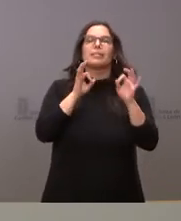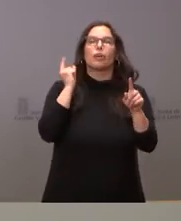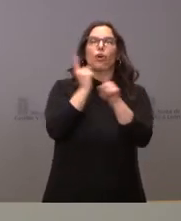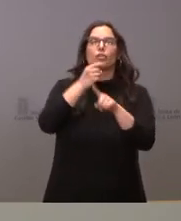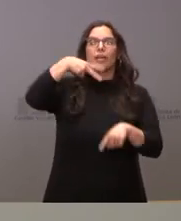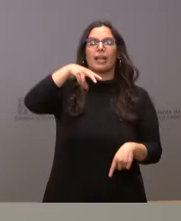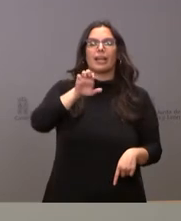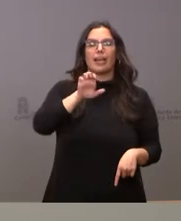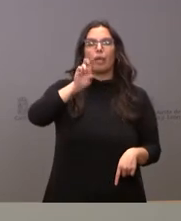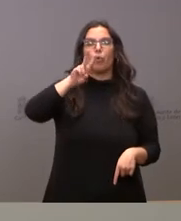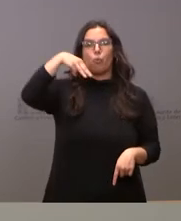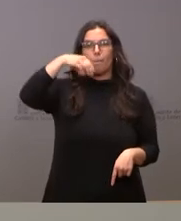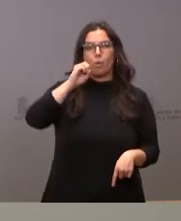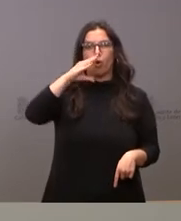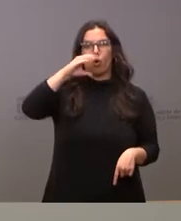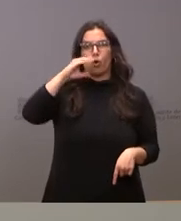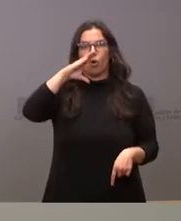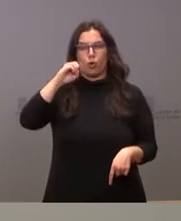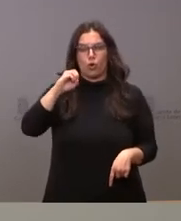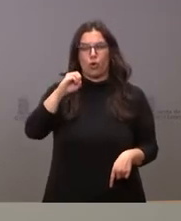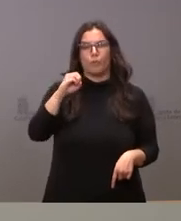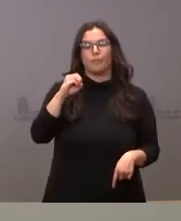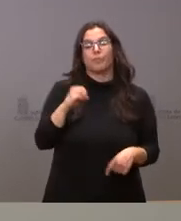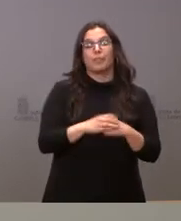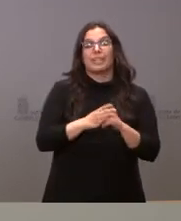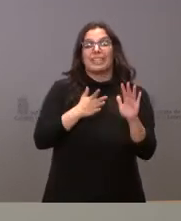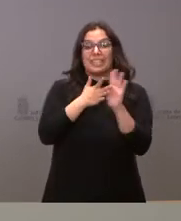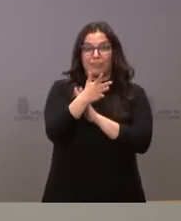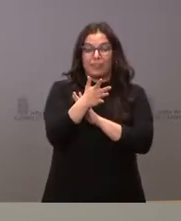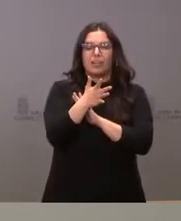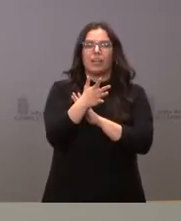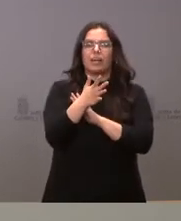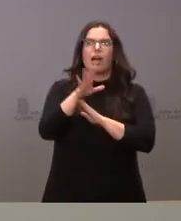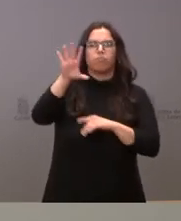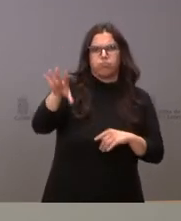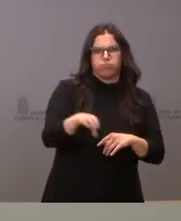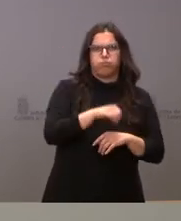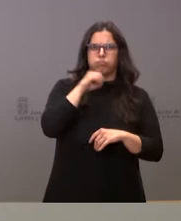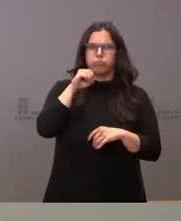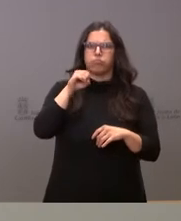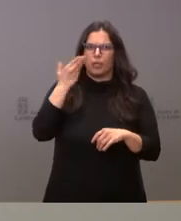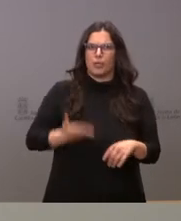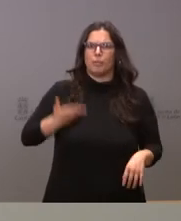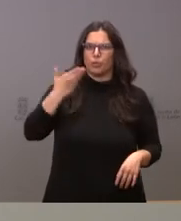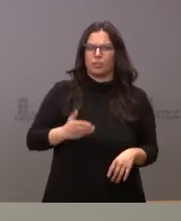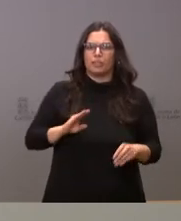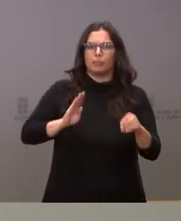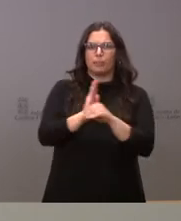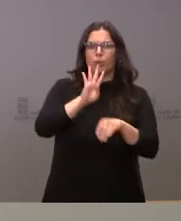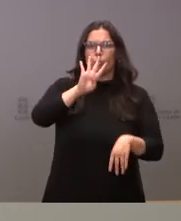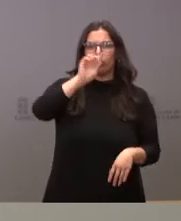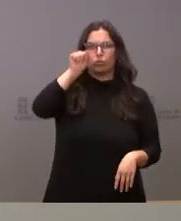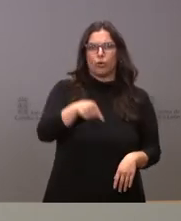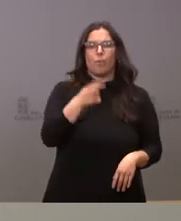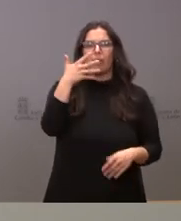23 valente. Estamos hablando, por tanto, de una importante campaña de vacunación, de una inversión total de 4,5